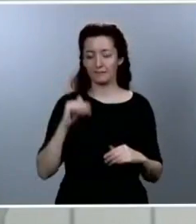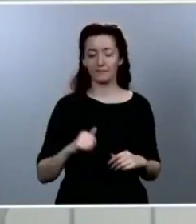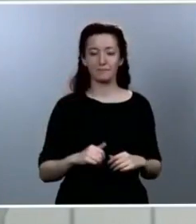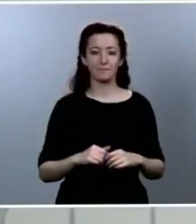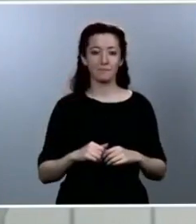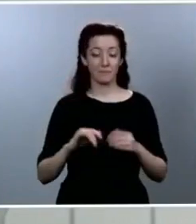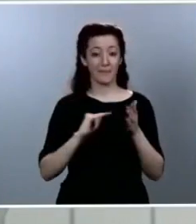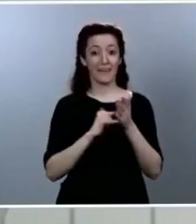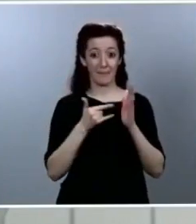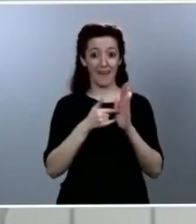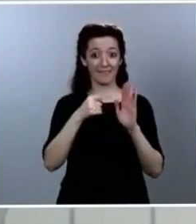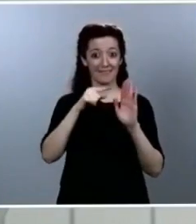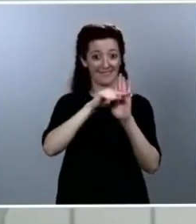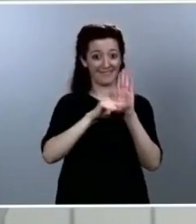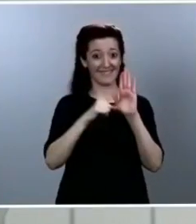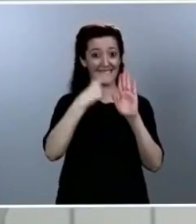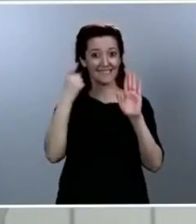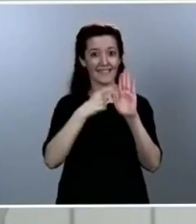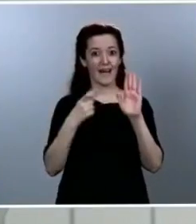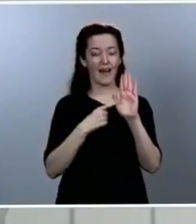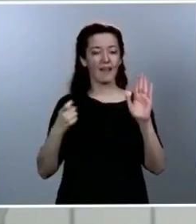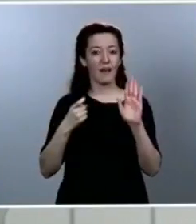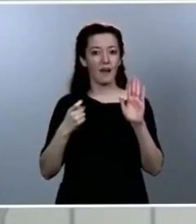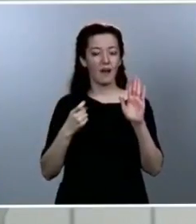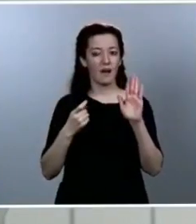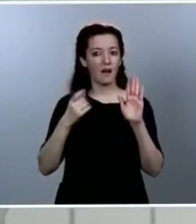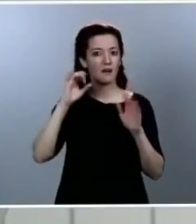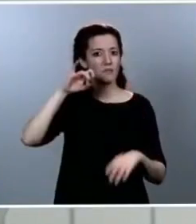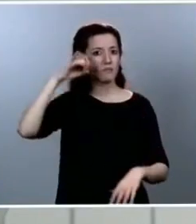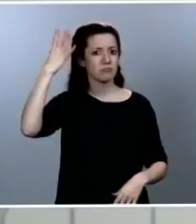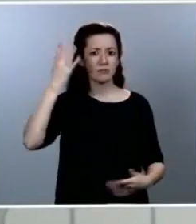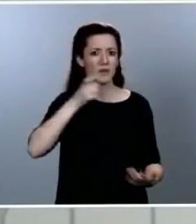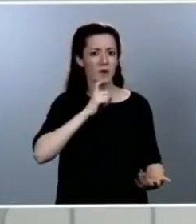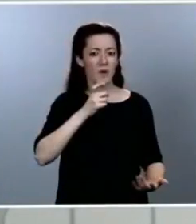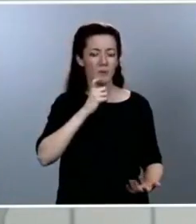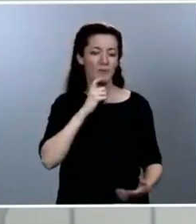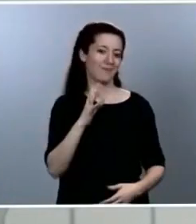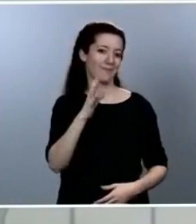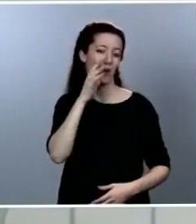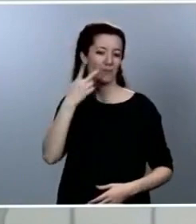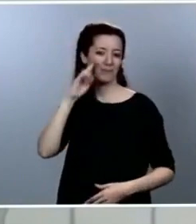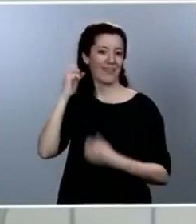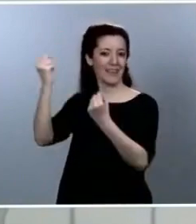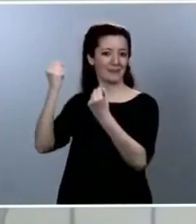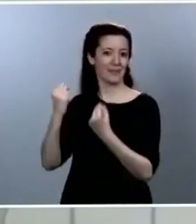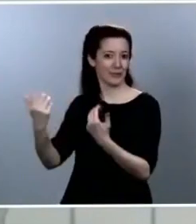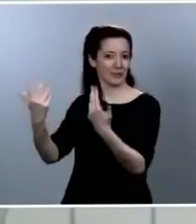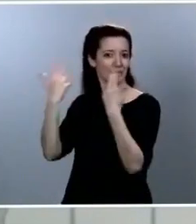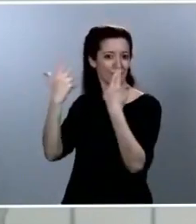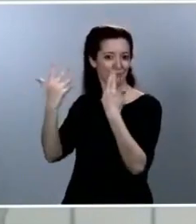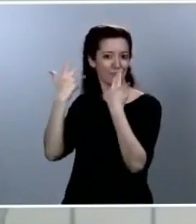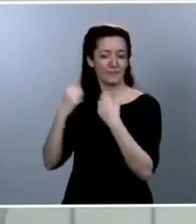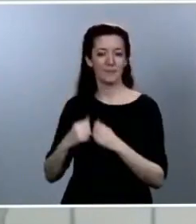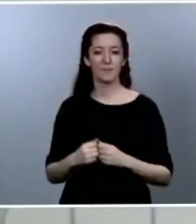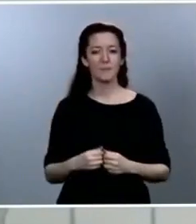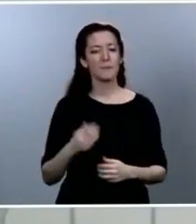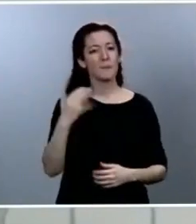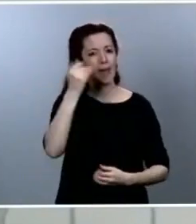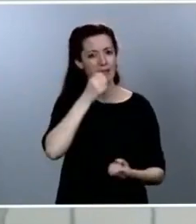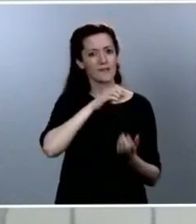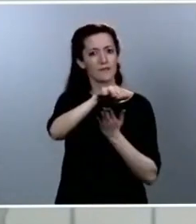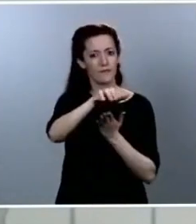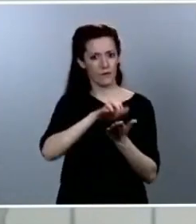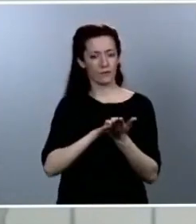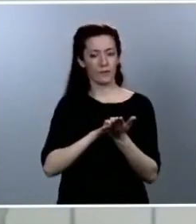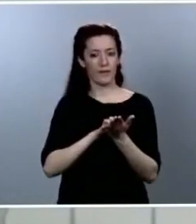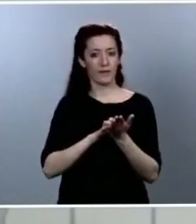expertos. El corazón de su desarrollo es un informe independiente de los expertos que